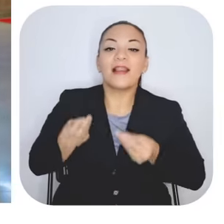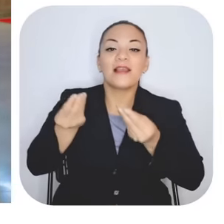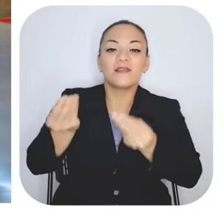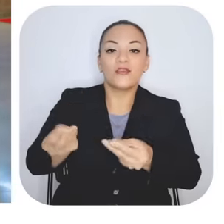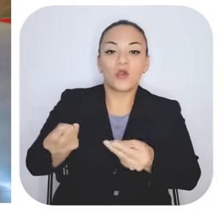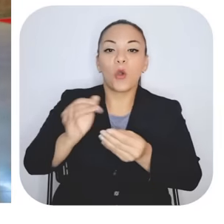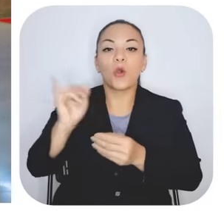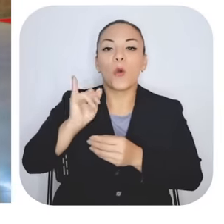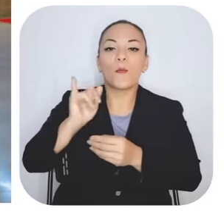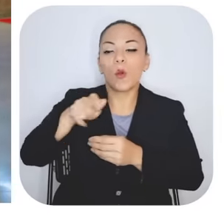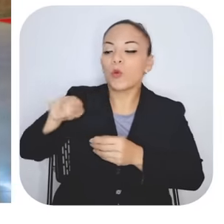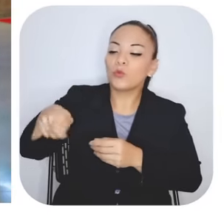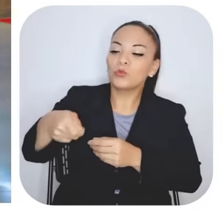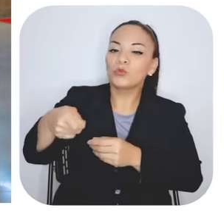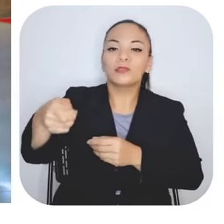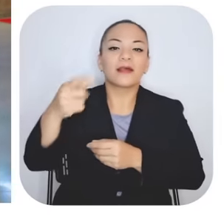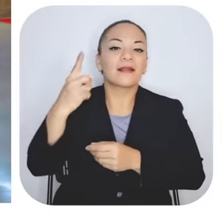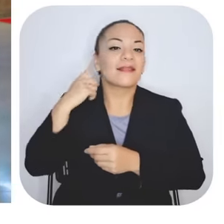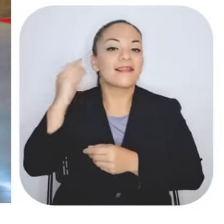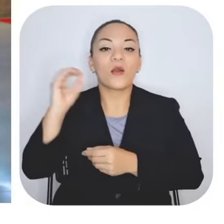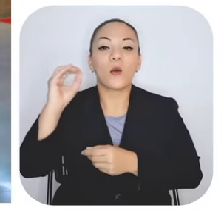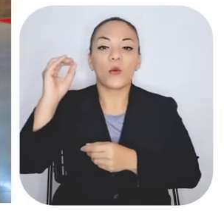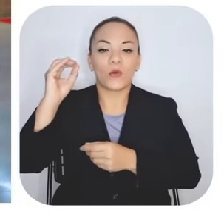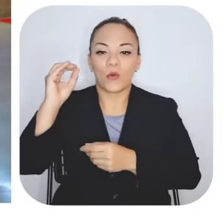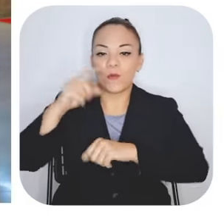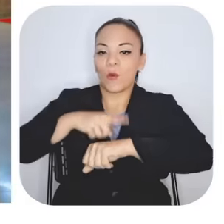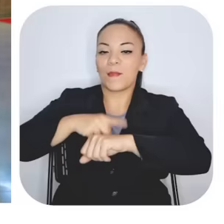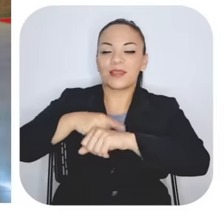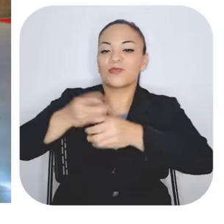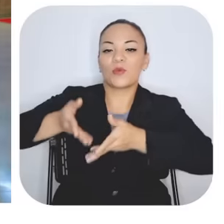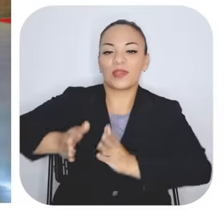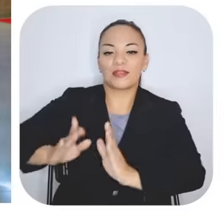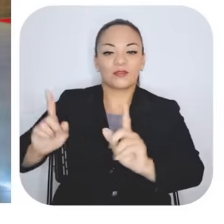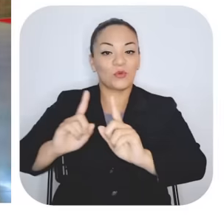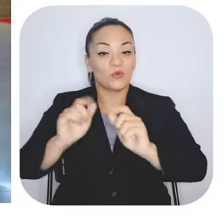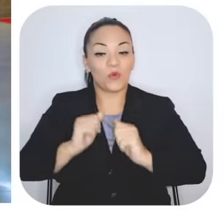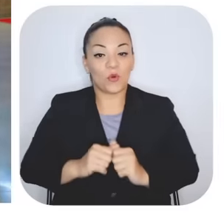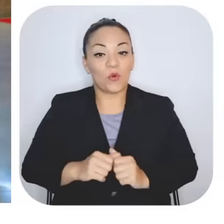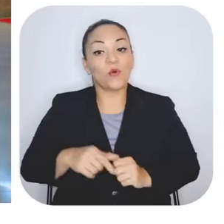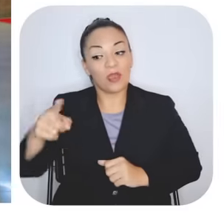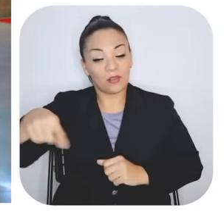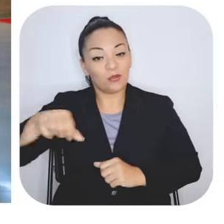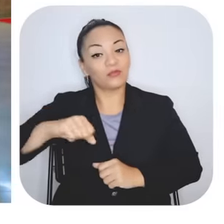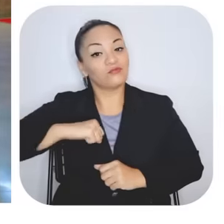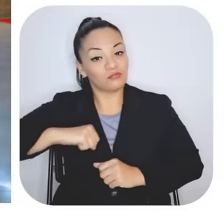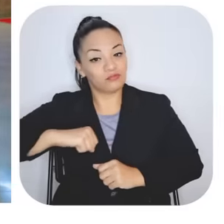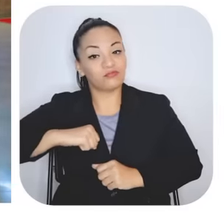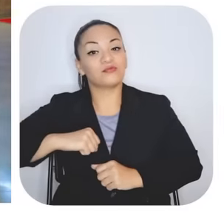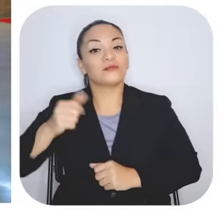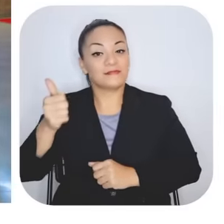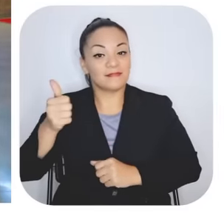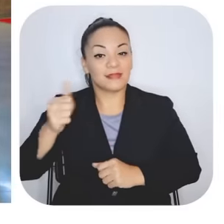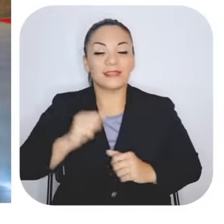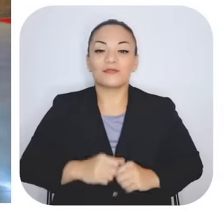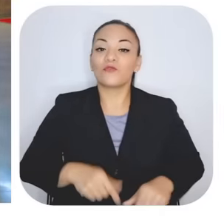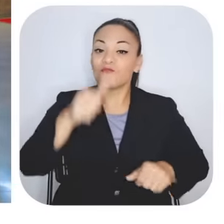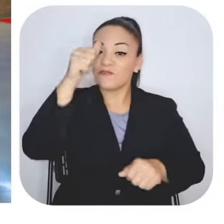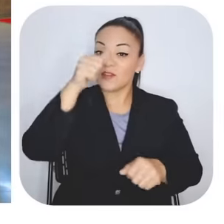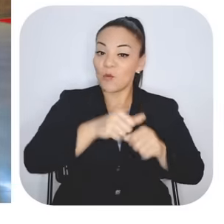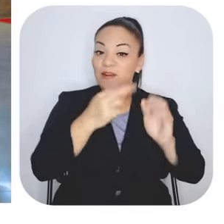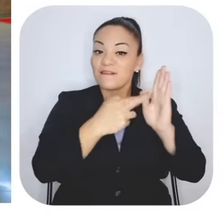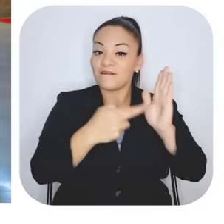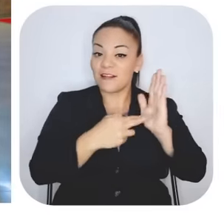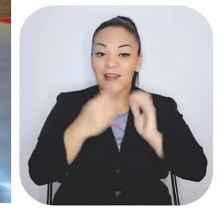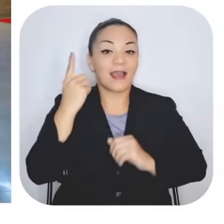sino que tuvieron que pusiarla. Acuérdense de la regla de oro, no aflojarás. Me honro